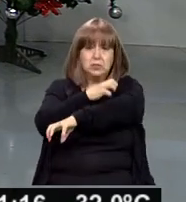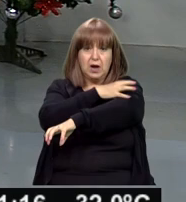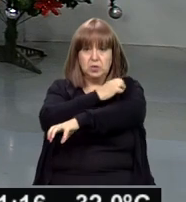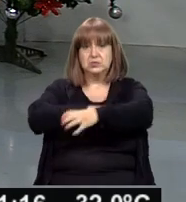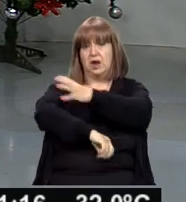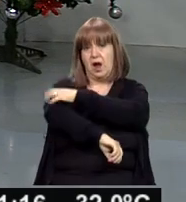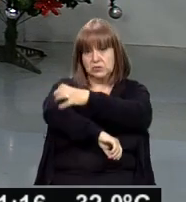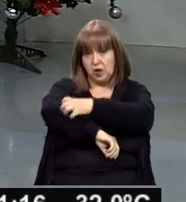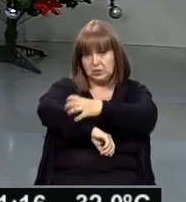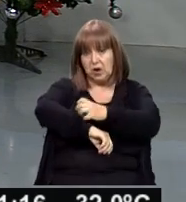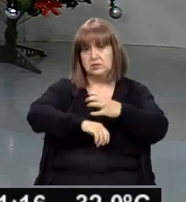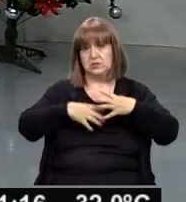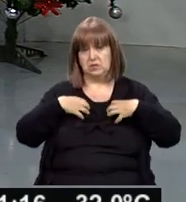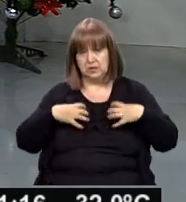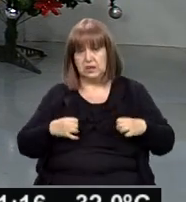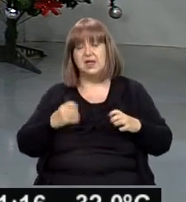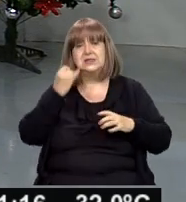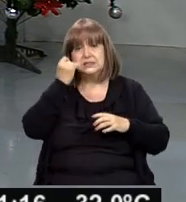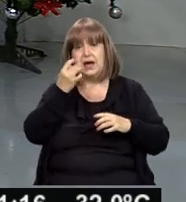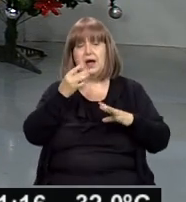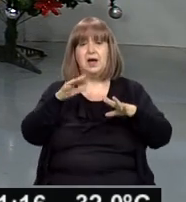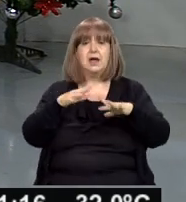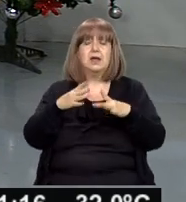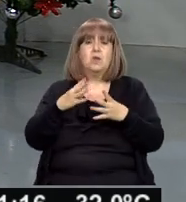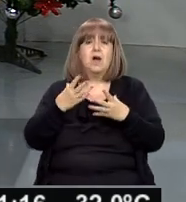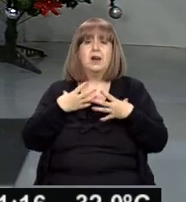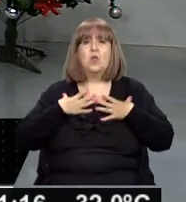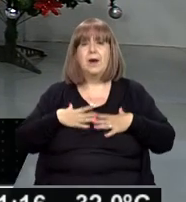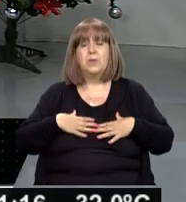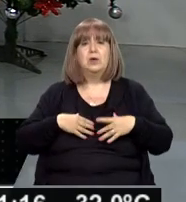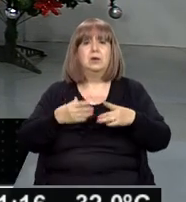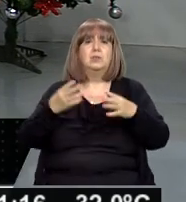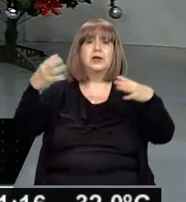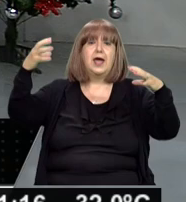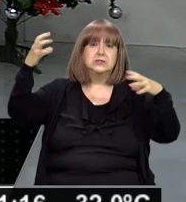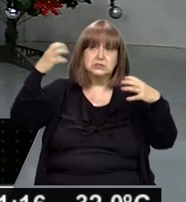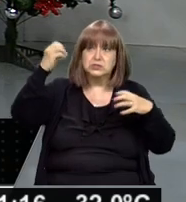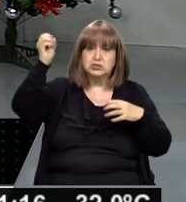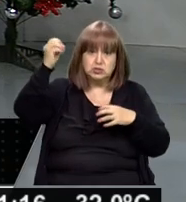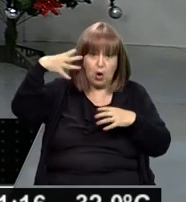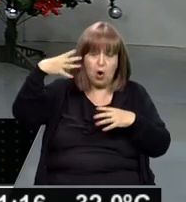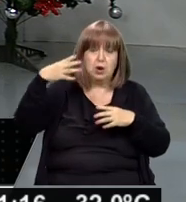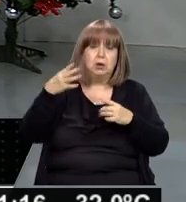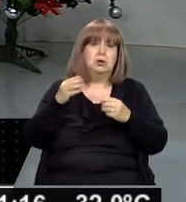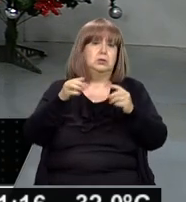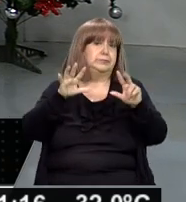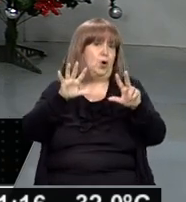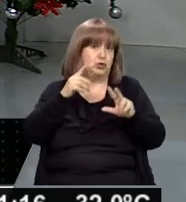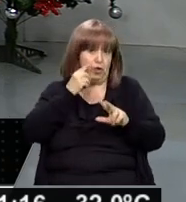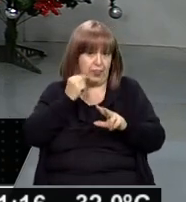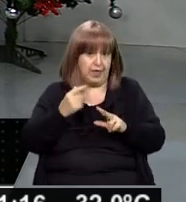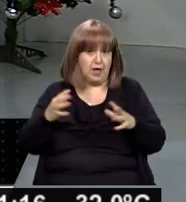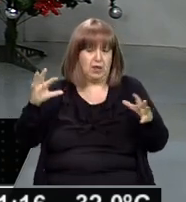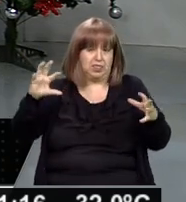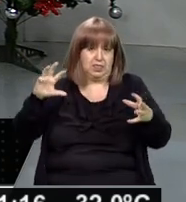en un estado de descomposición bastante avanzado. Esto también debe ser el calor, los días que han ido pasando. Y bueno, todo